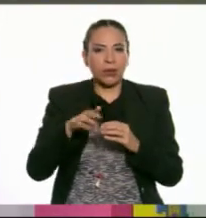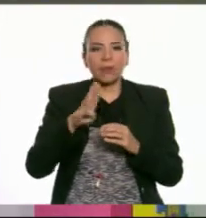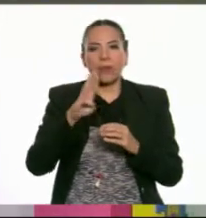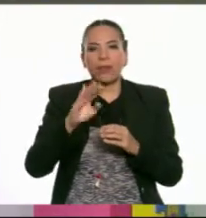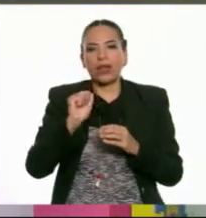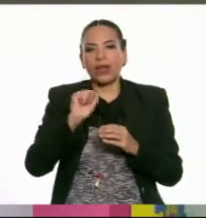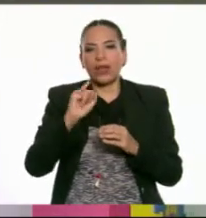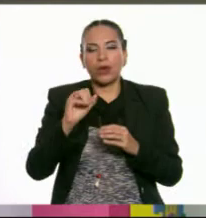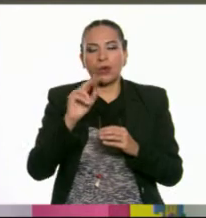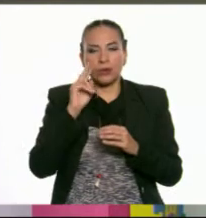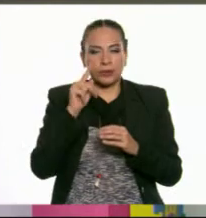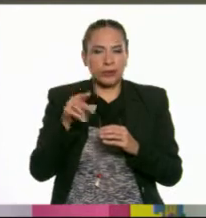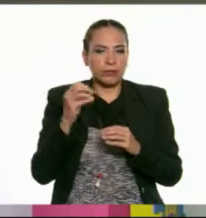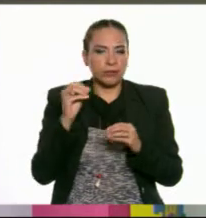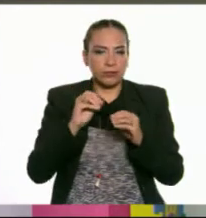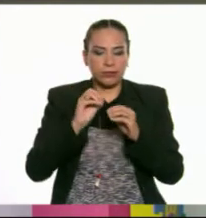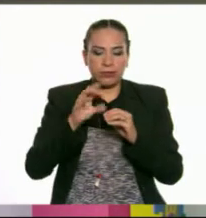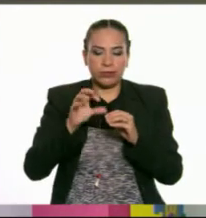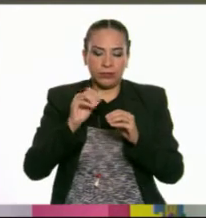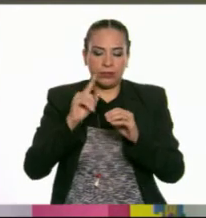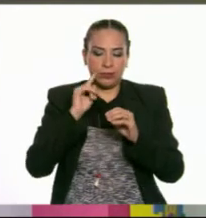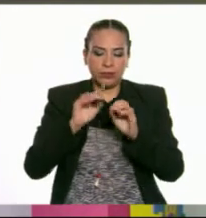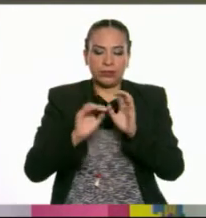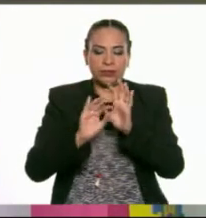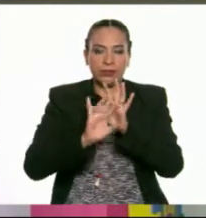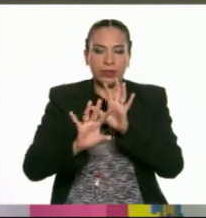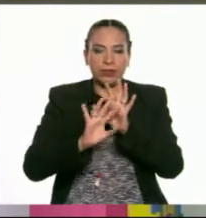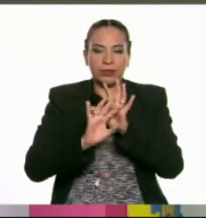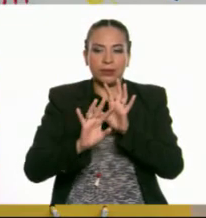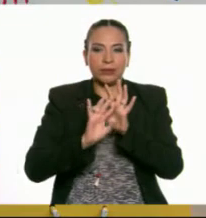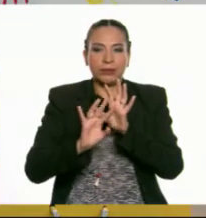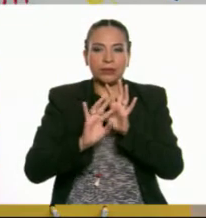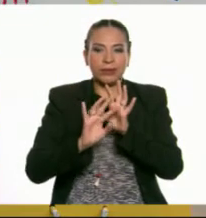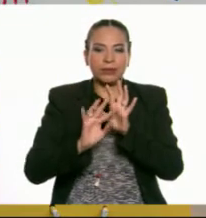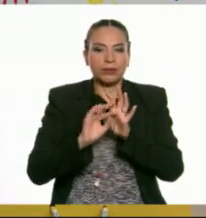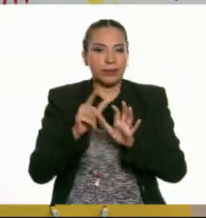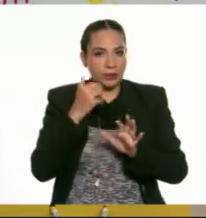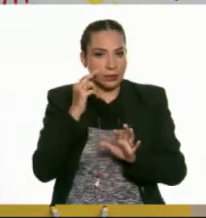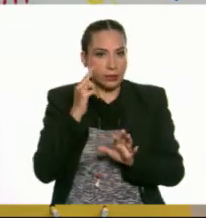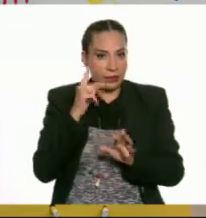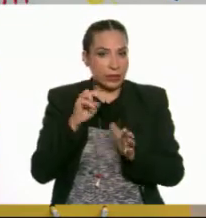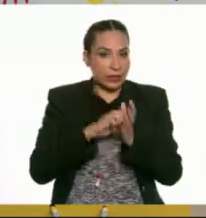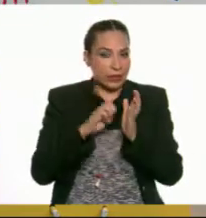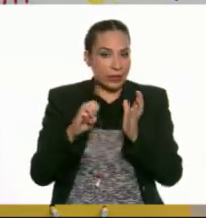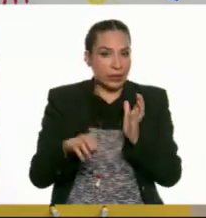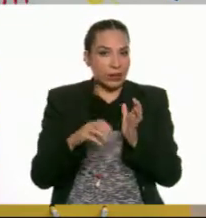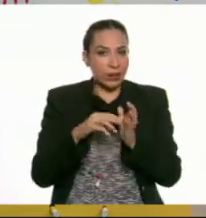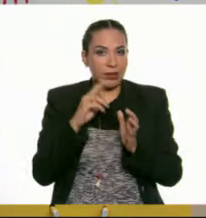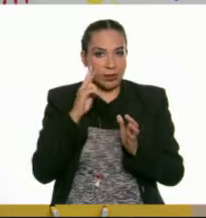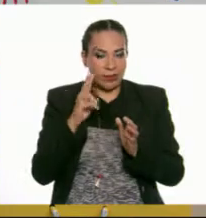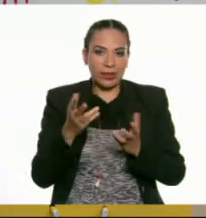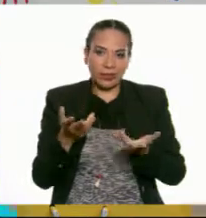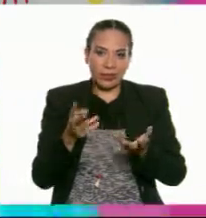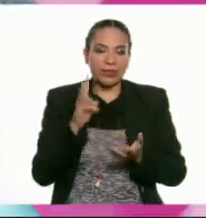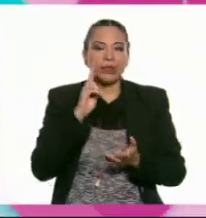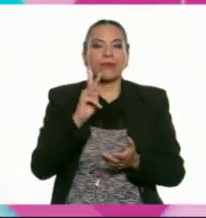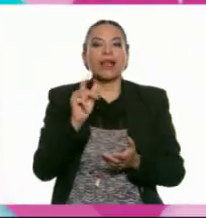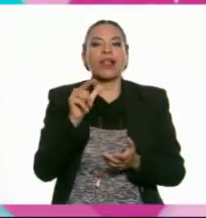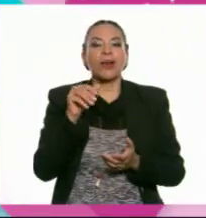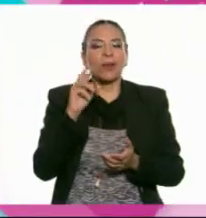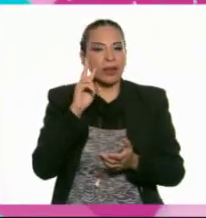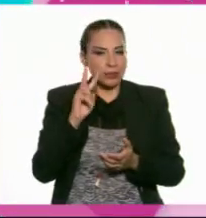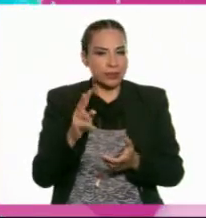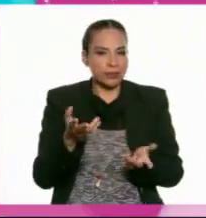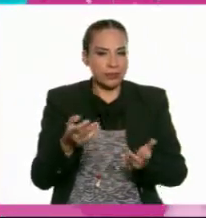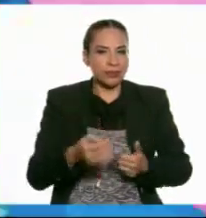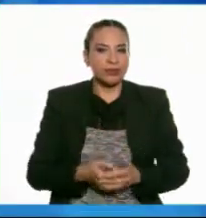bajos. Veo que la bocina vibra así ¡pum! ¡pum! ¿Y te gustaría ver algunos ejemplos con Paloma? ¡Sí! ¡Vamos con Paloma! ¿Paloma nos